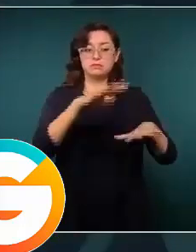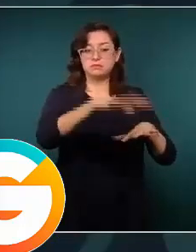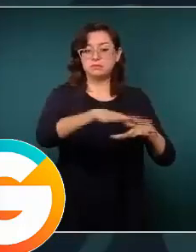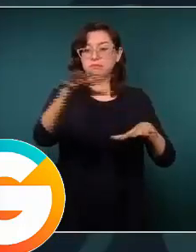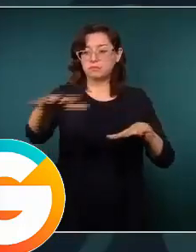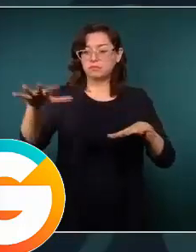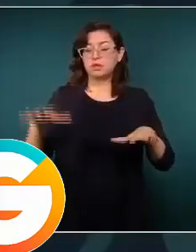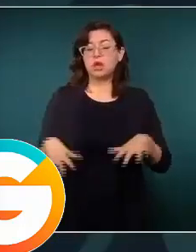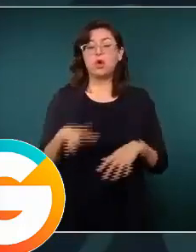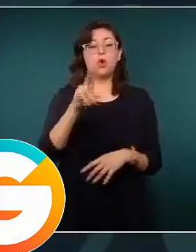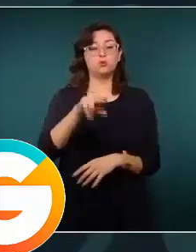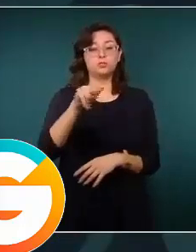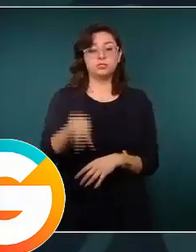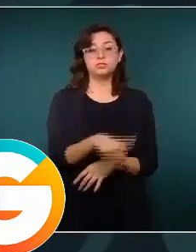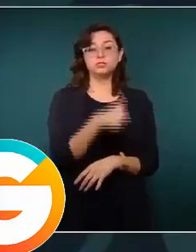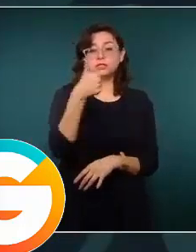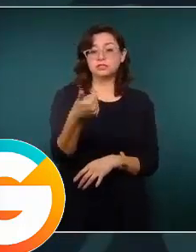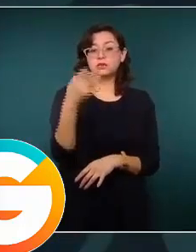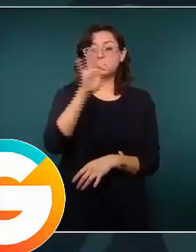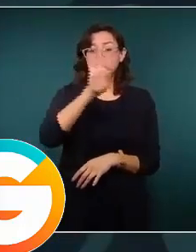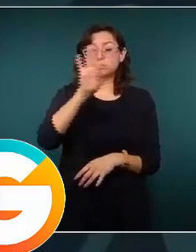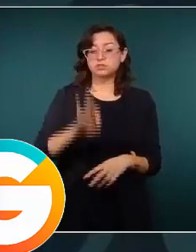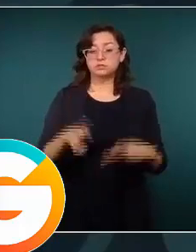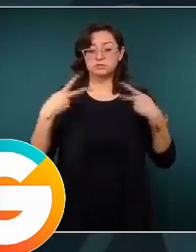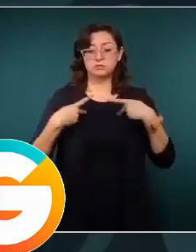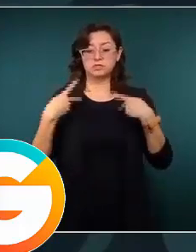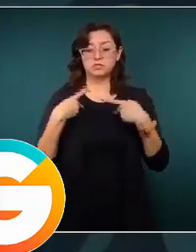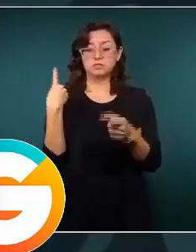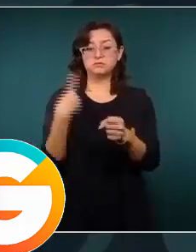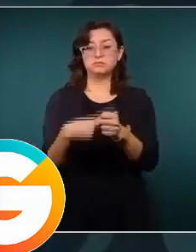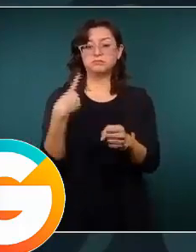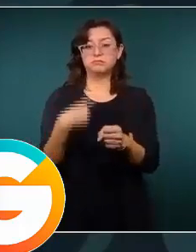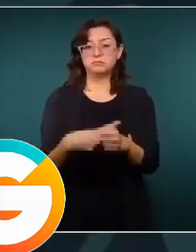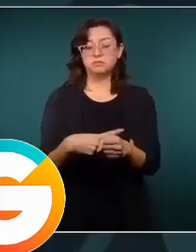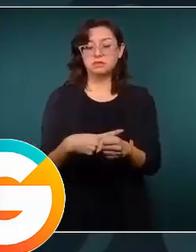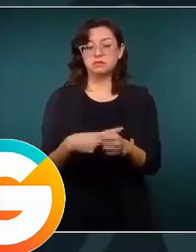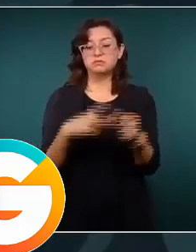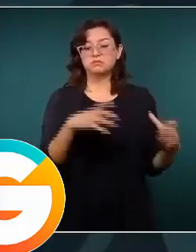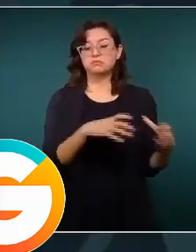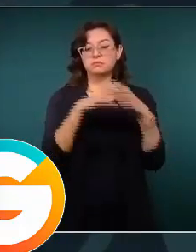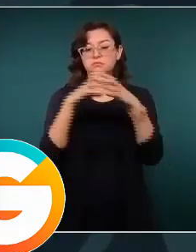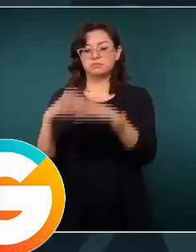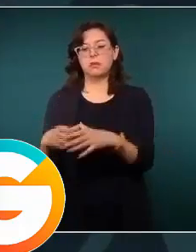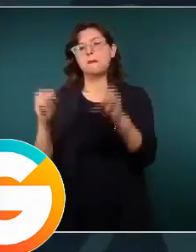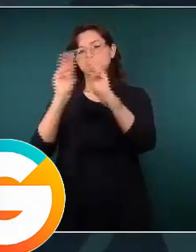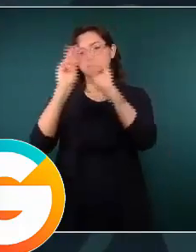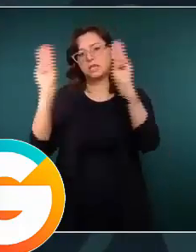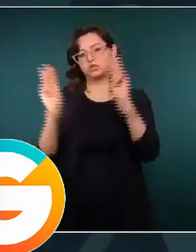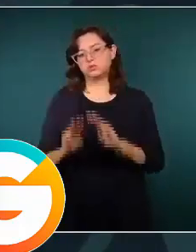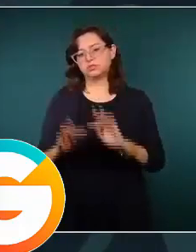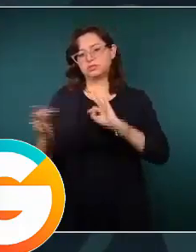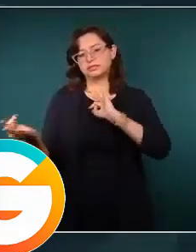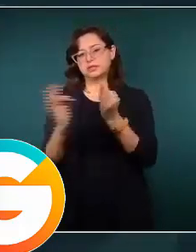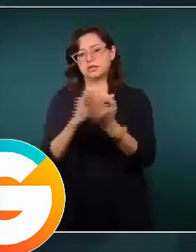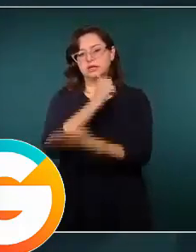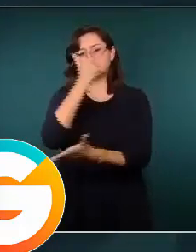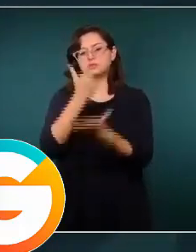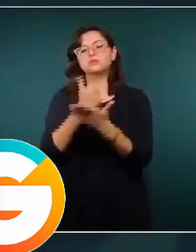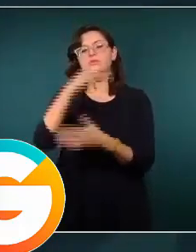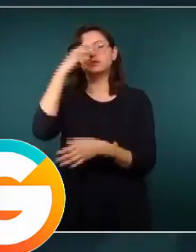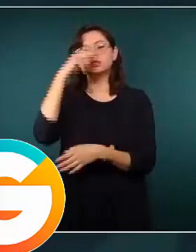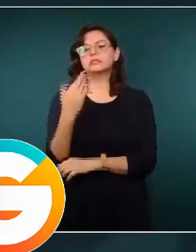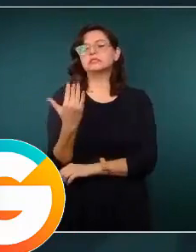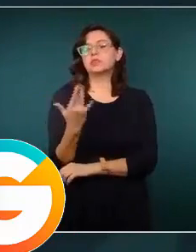86 por ciento de los casos que tenemos en el Estado de México se concentran en la zona metropolitana del Valle de México, en los